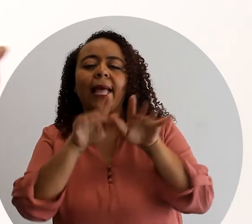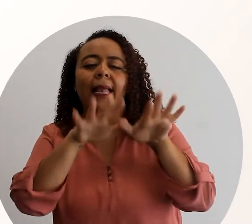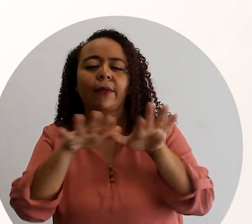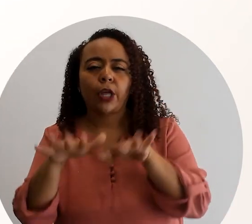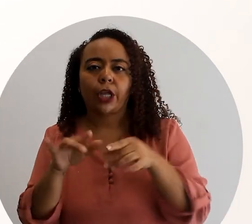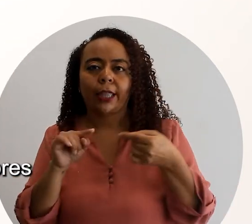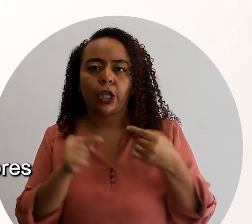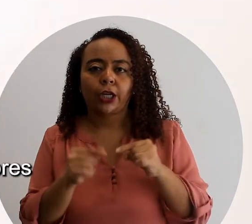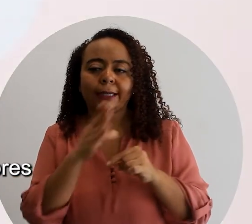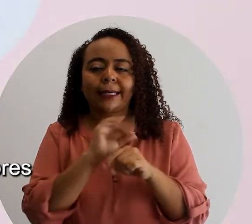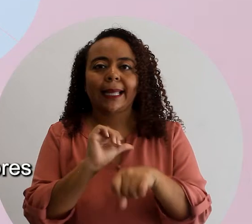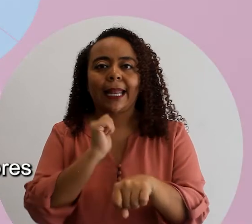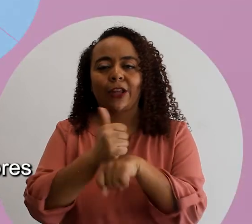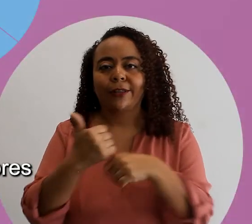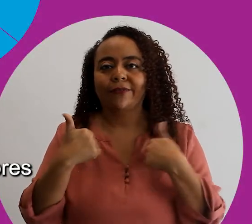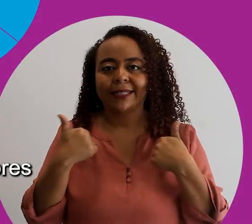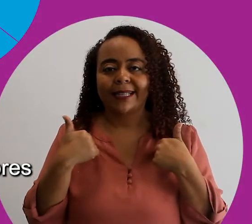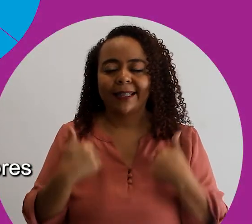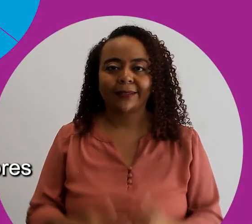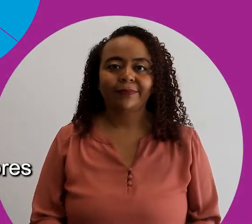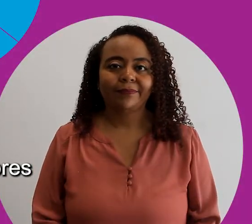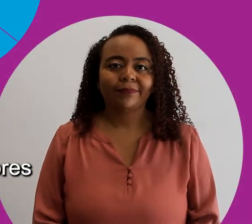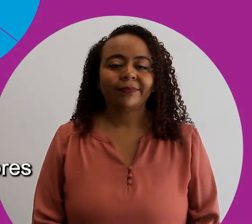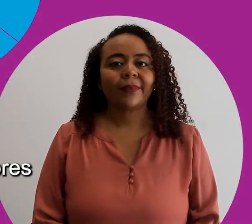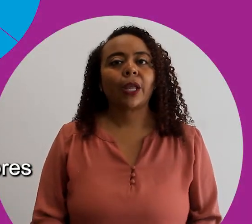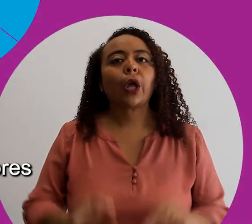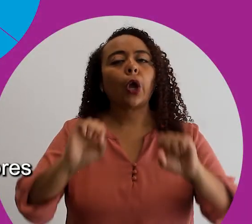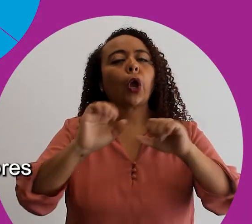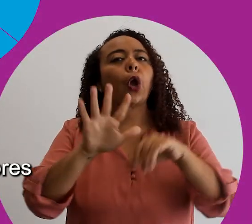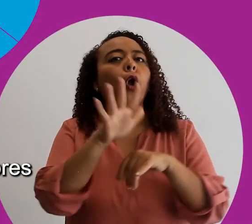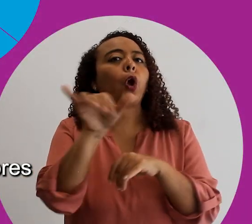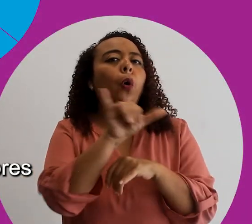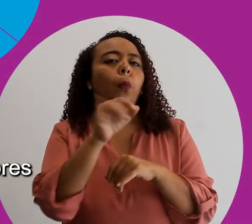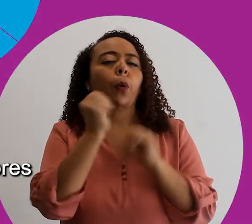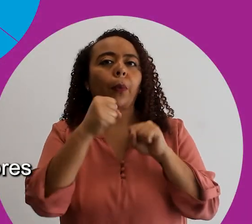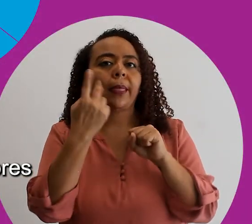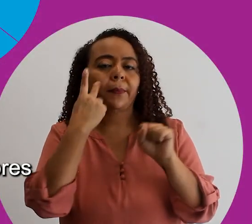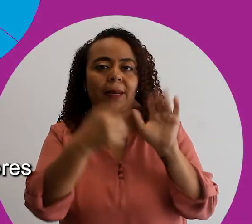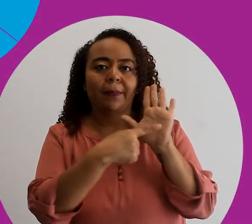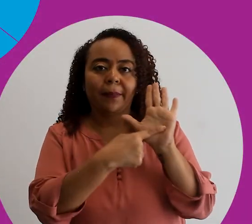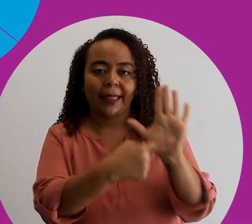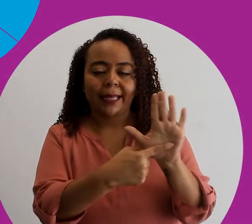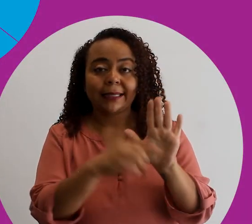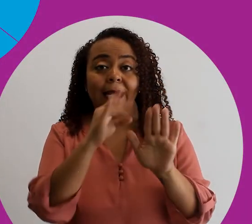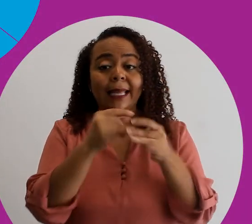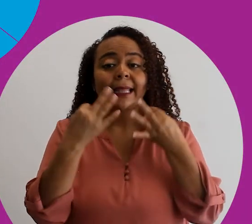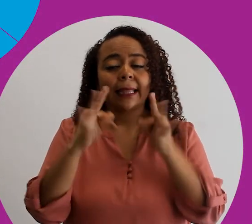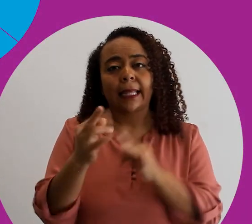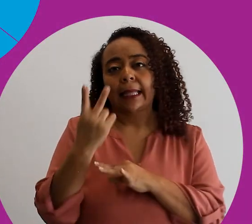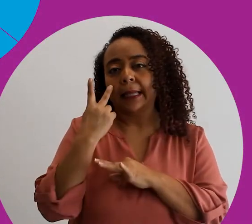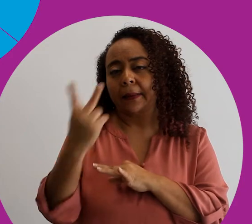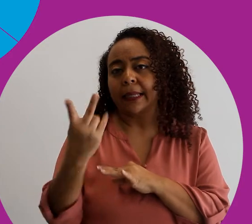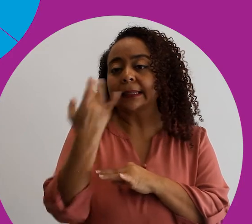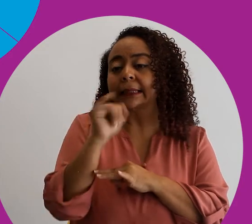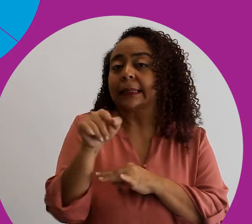felicidad a la par de los aliviadores de dolores y los creadores de felicidad, como vemos en pantalla, y tratar de identificar si los segundos